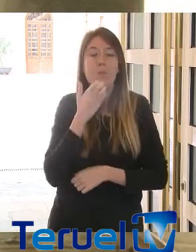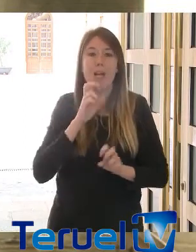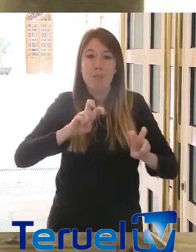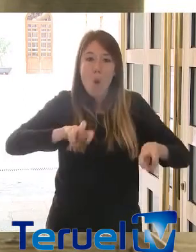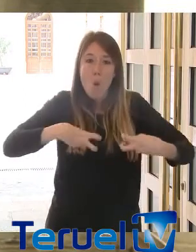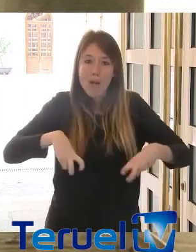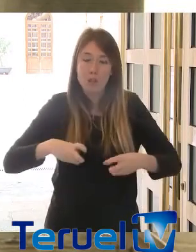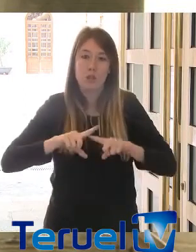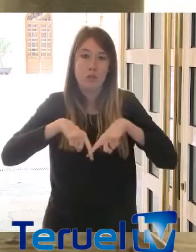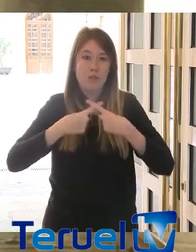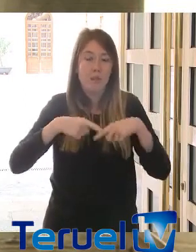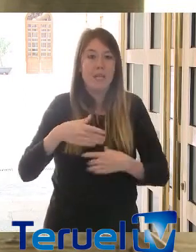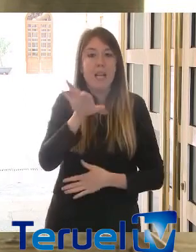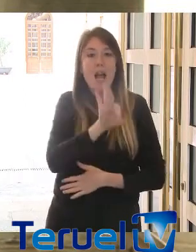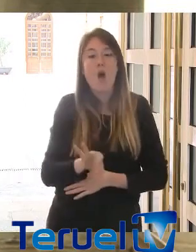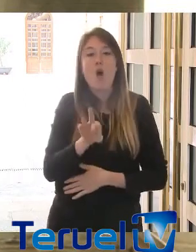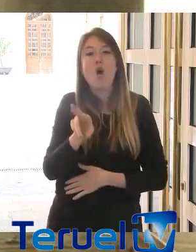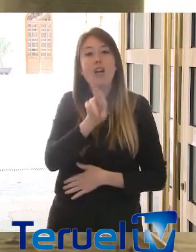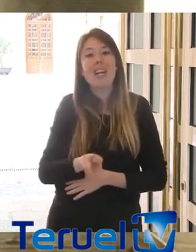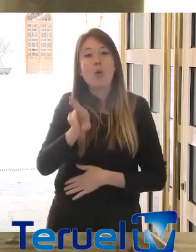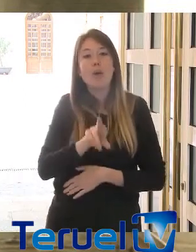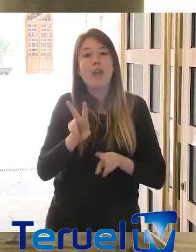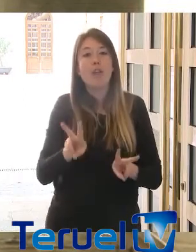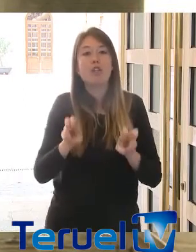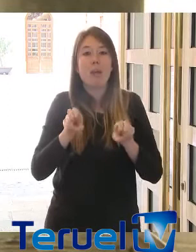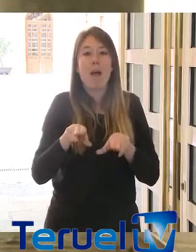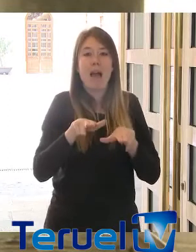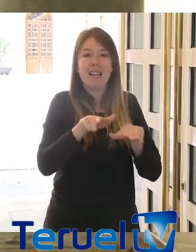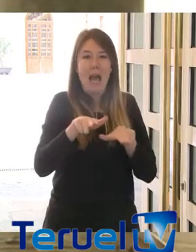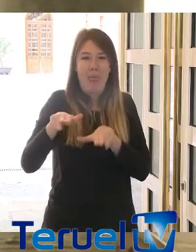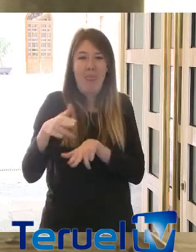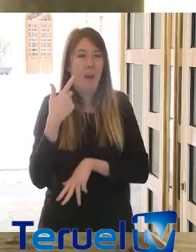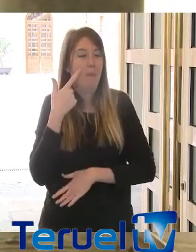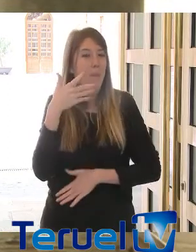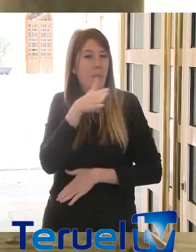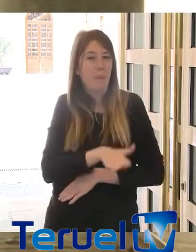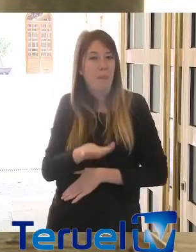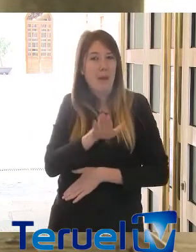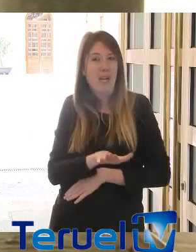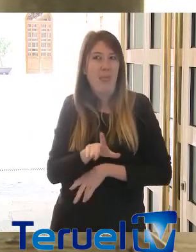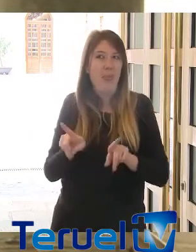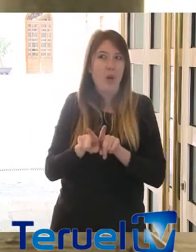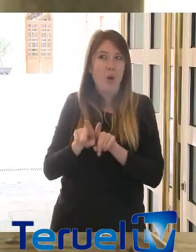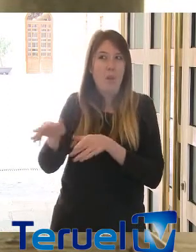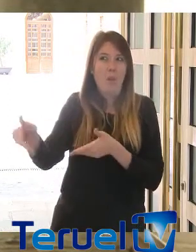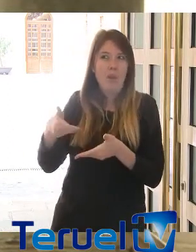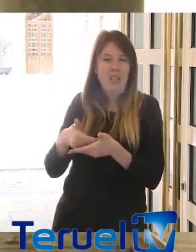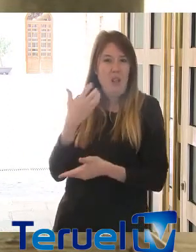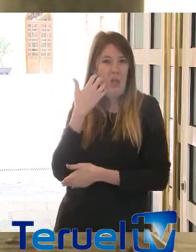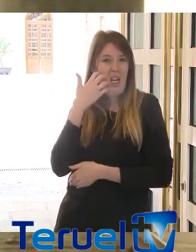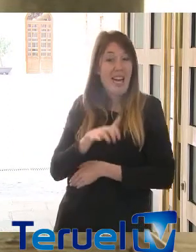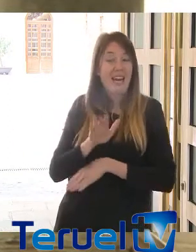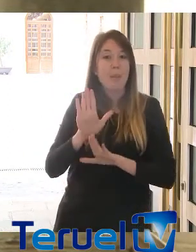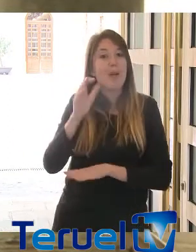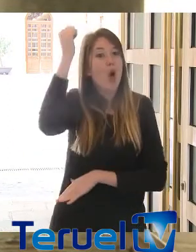familias, como es la recuperación de la actividad de la caza, que puede parecer una petición pintoresca, pero que, sin embargo,